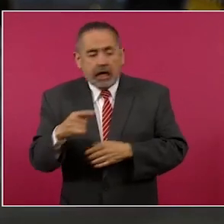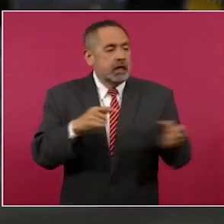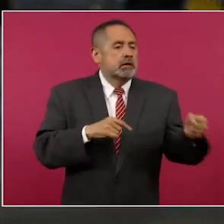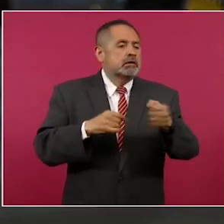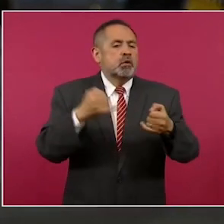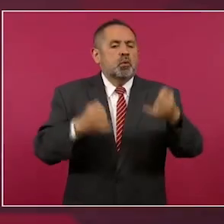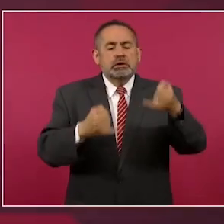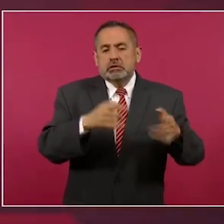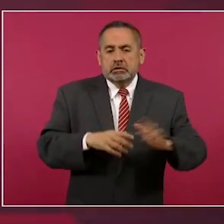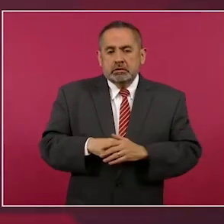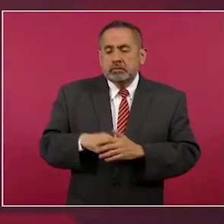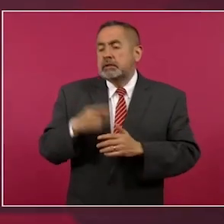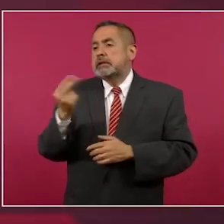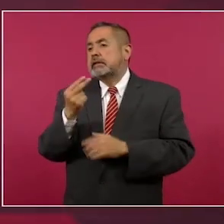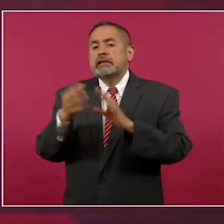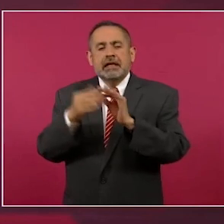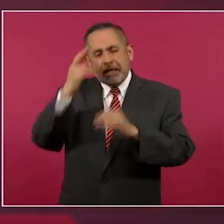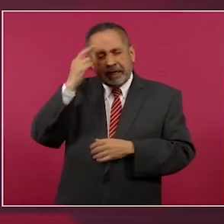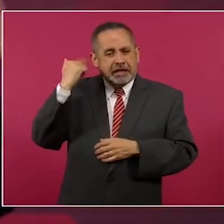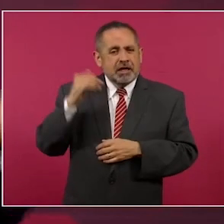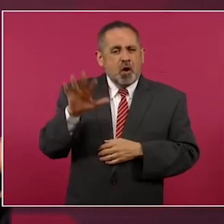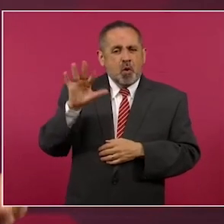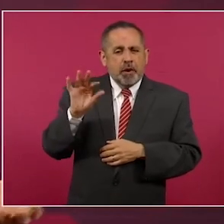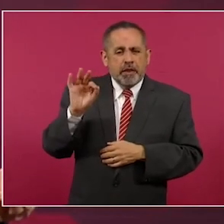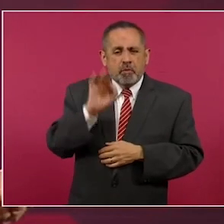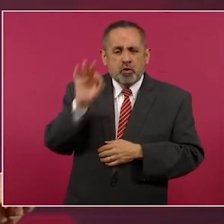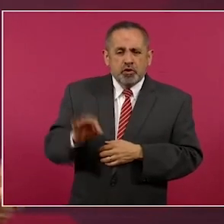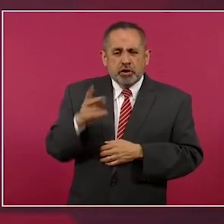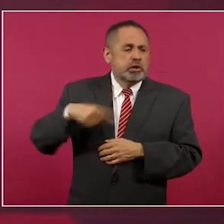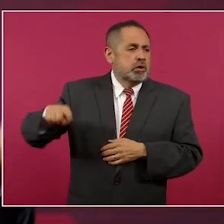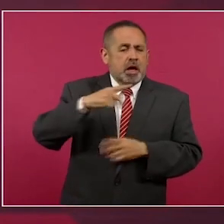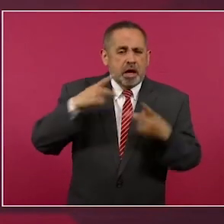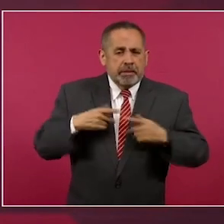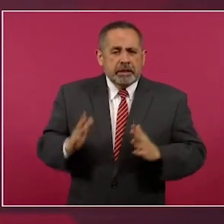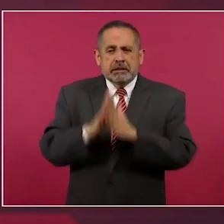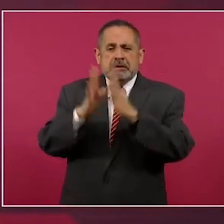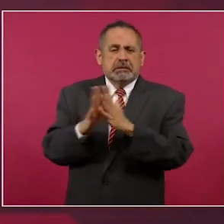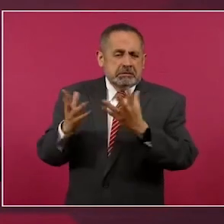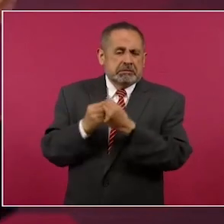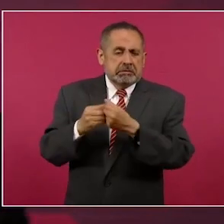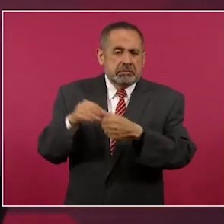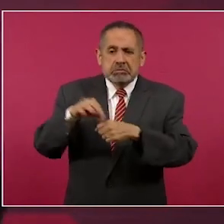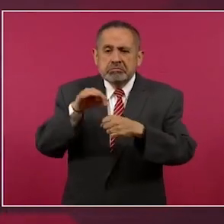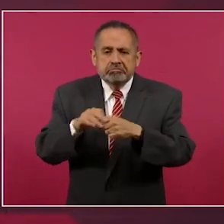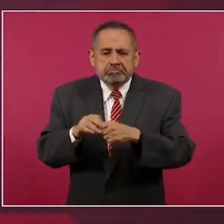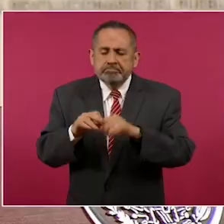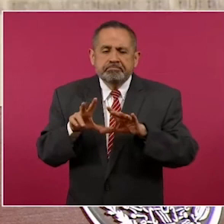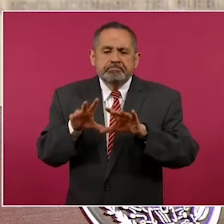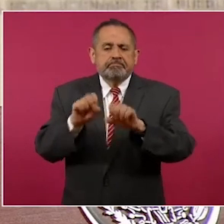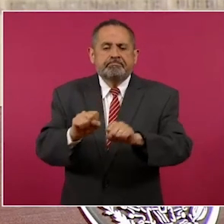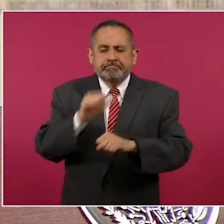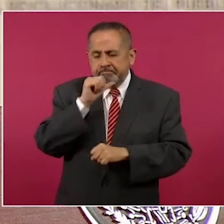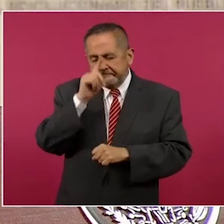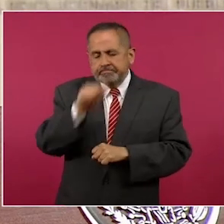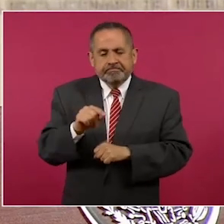consulta fuese vinculatoria se necesitaba el 40 por ciento de participación de los ciudadanos, no se alcanzó ese 40 por